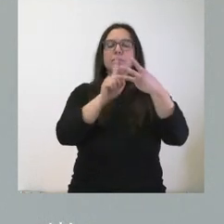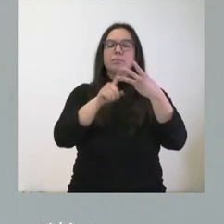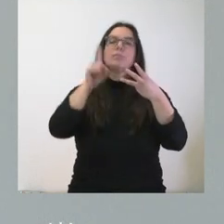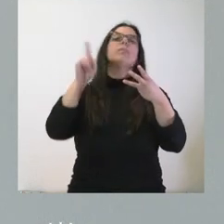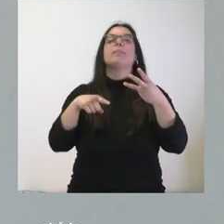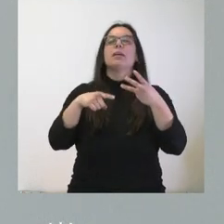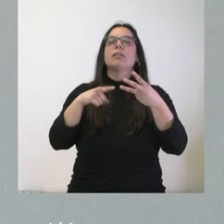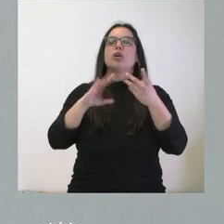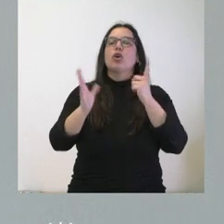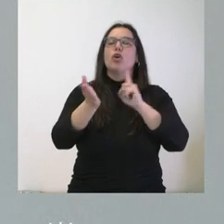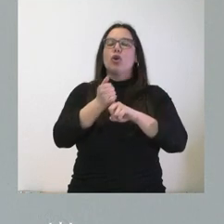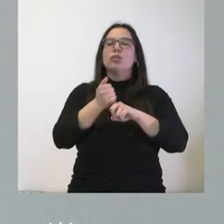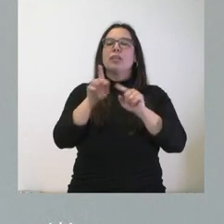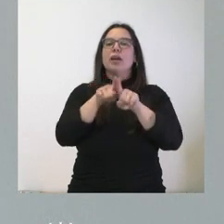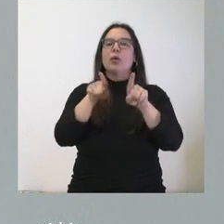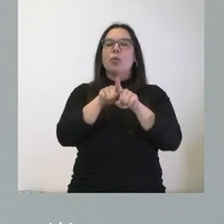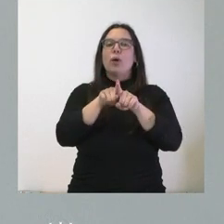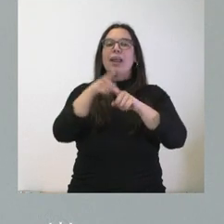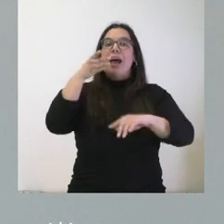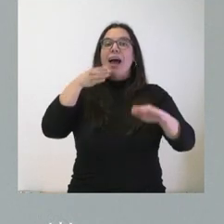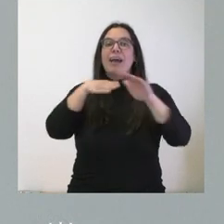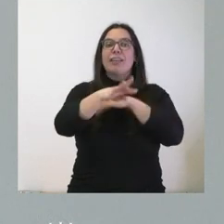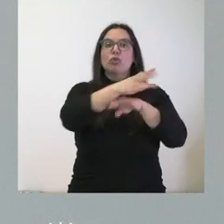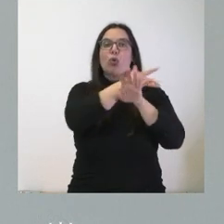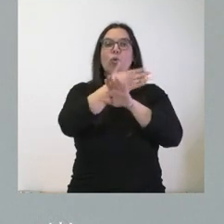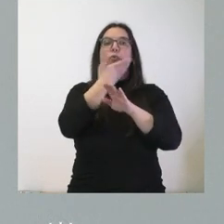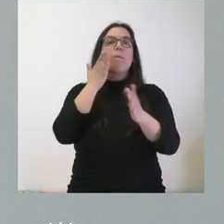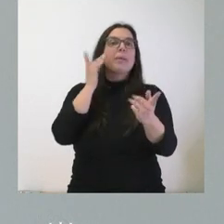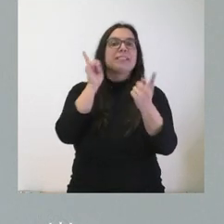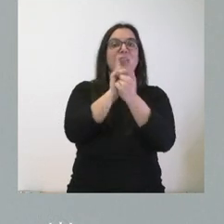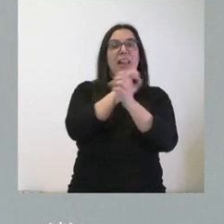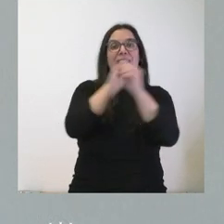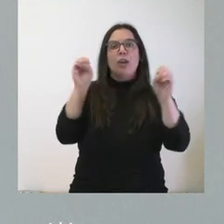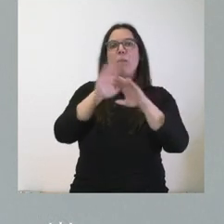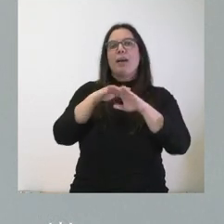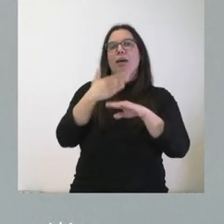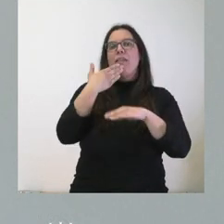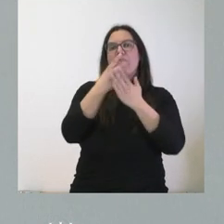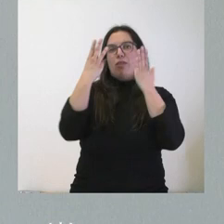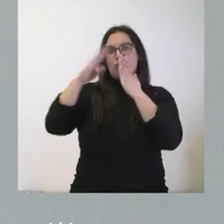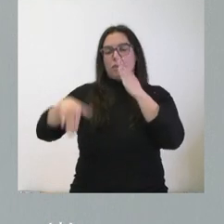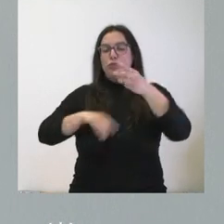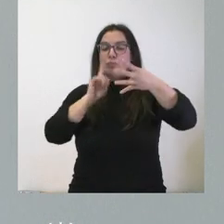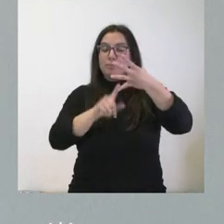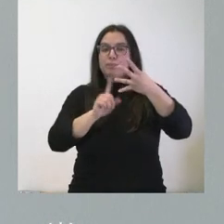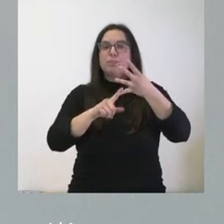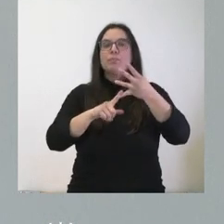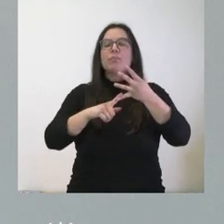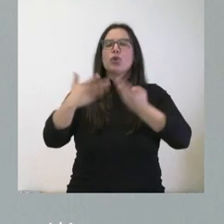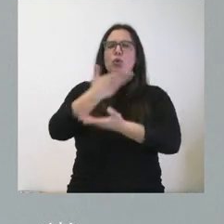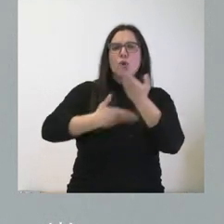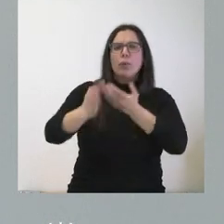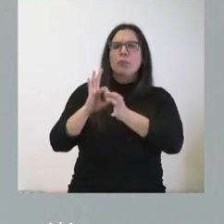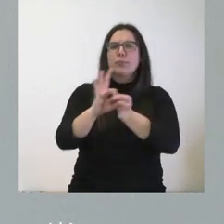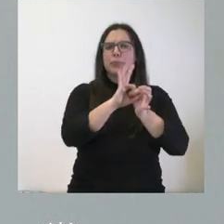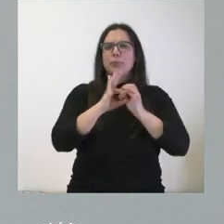la percibibilidad cero de acceso al juego presencial por parte de los menores. El cuarto es estrechar la colaboración con los